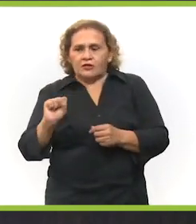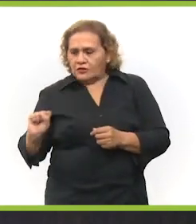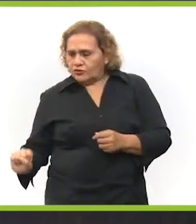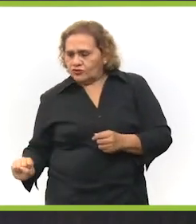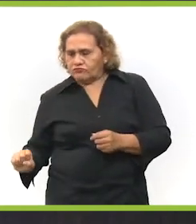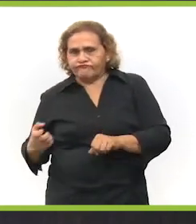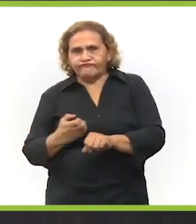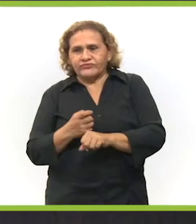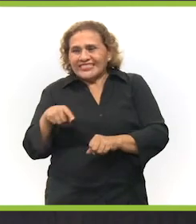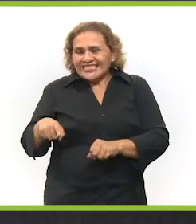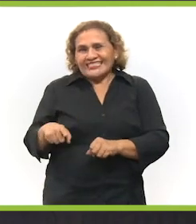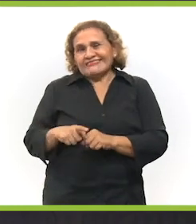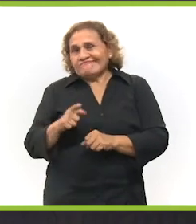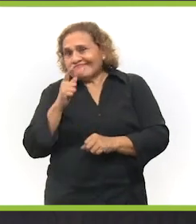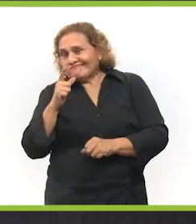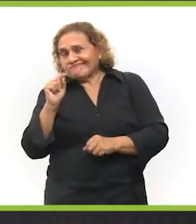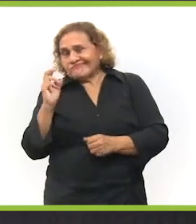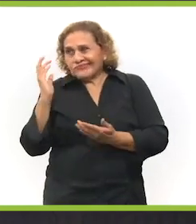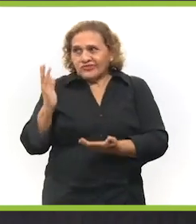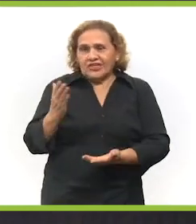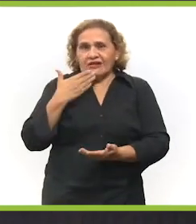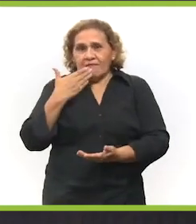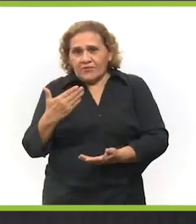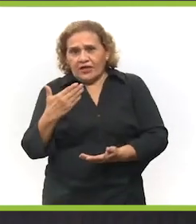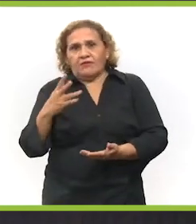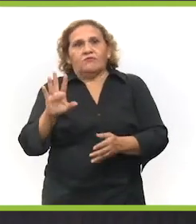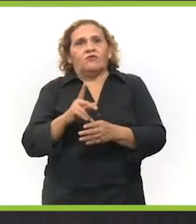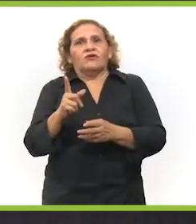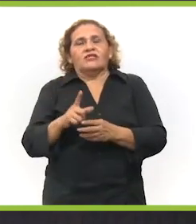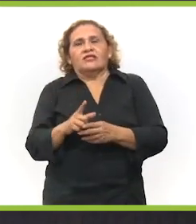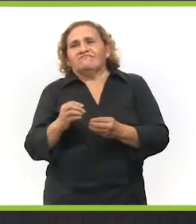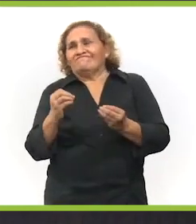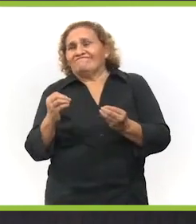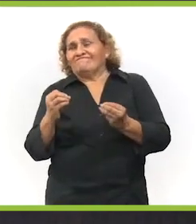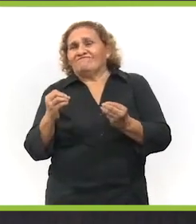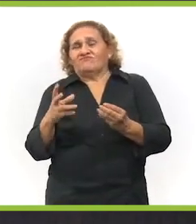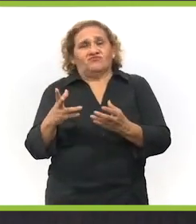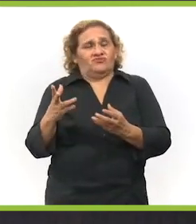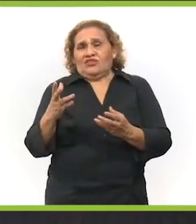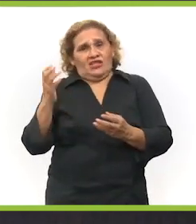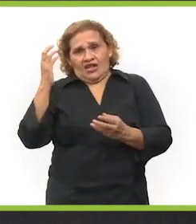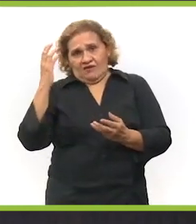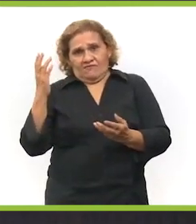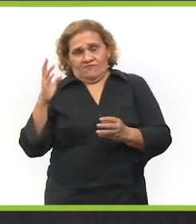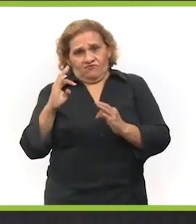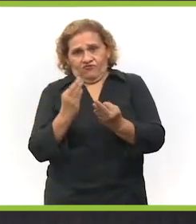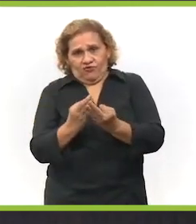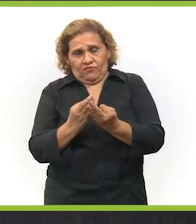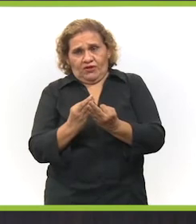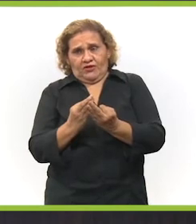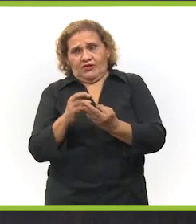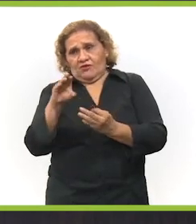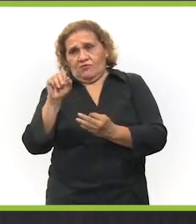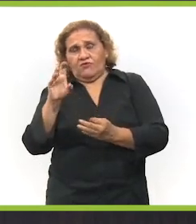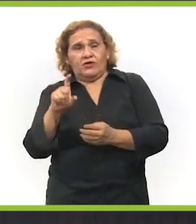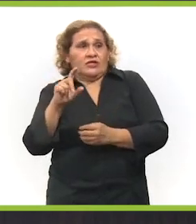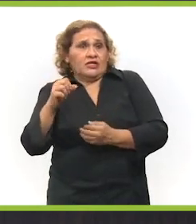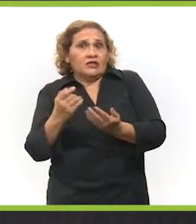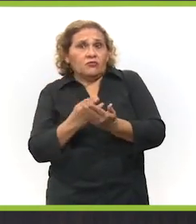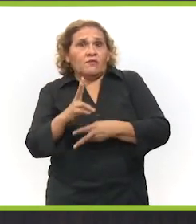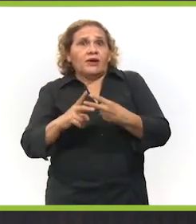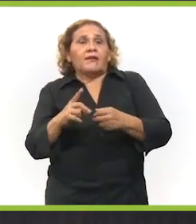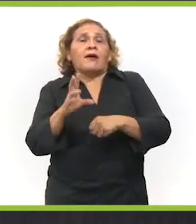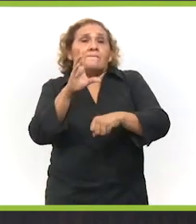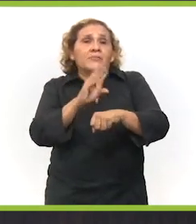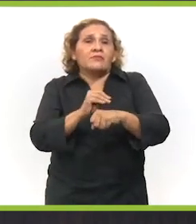algunos municipios del sur del estado que dicen oye, es que aquí la corriente no llega, no llega bien, porque ya está saturada la capacidad de la Comisión Federal